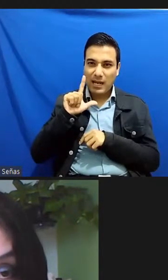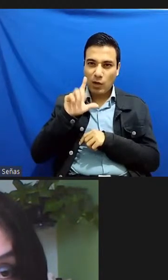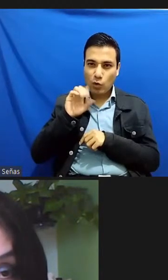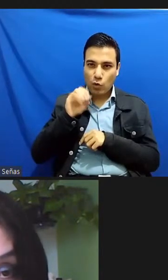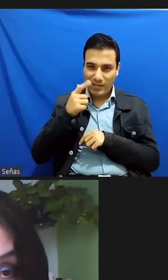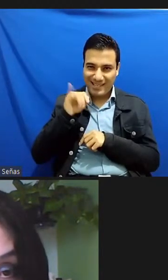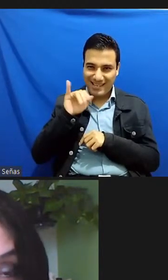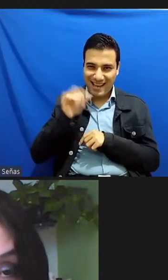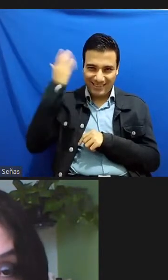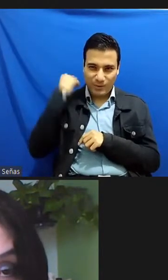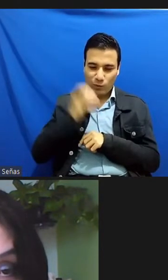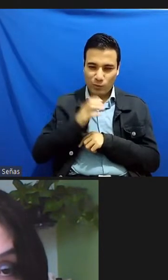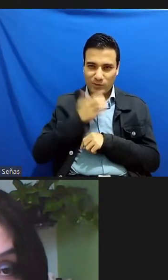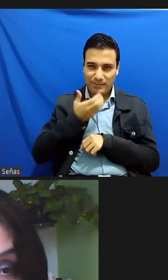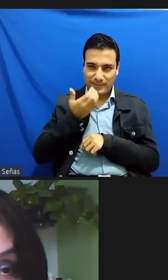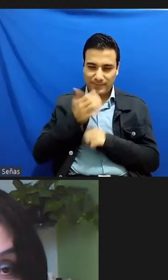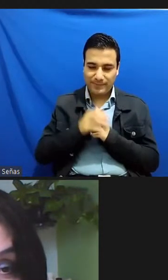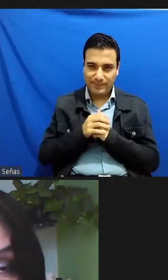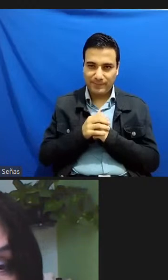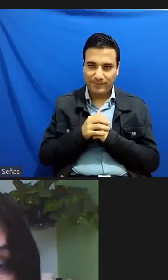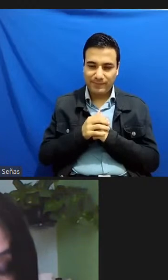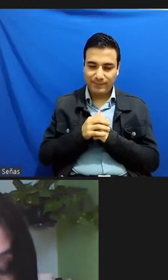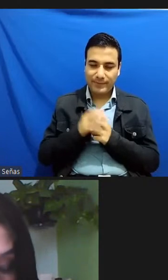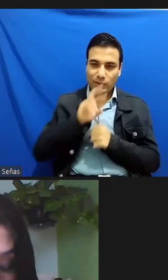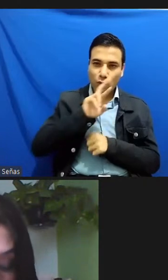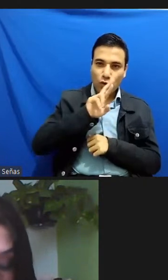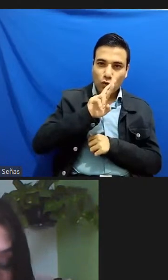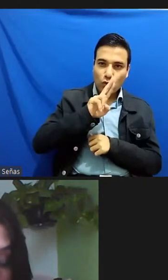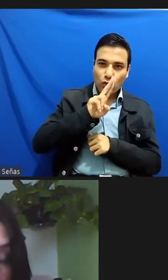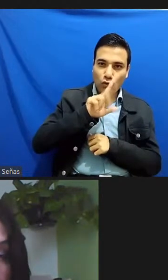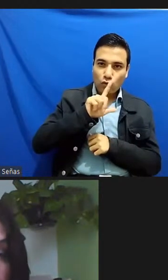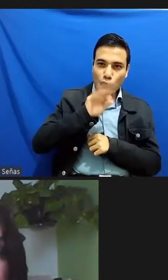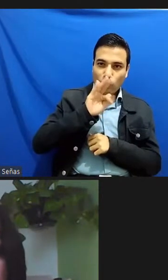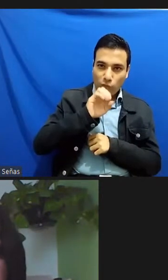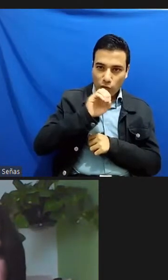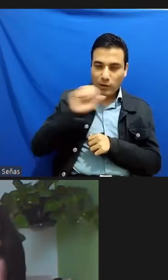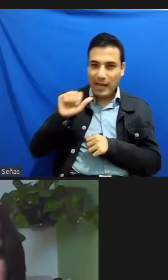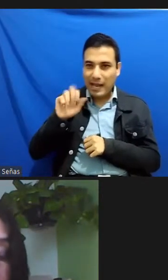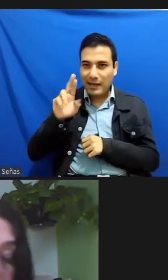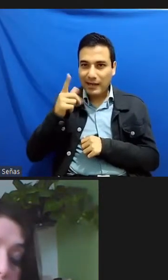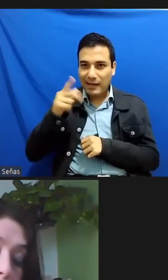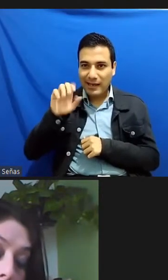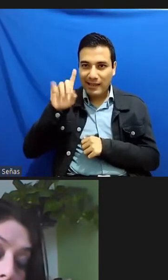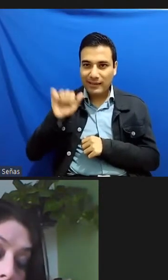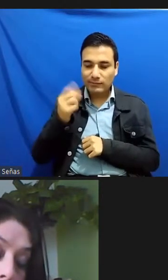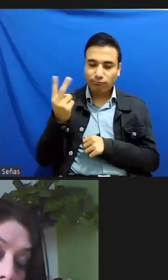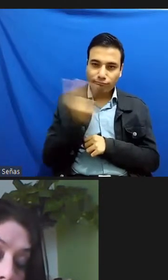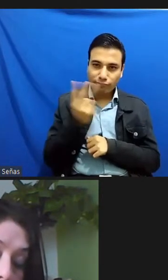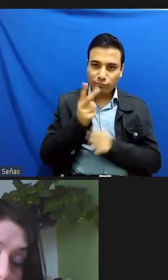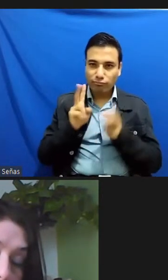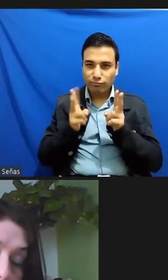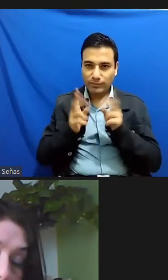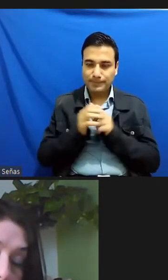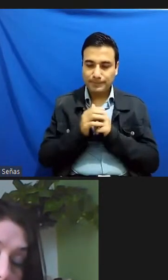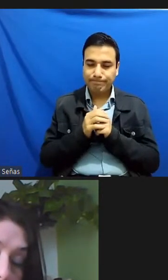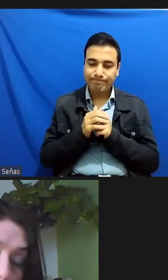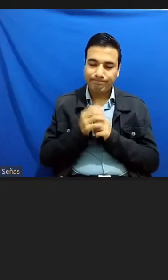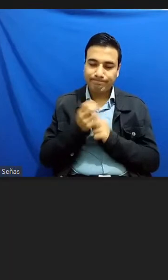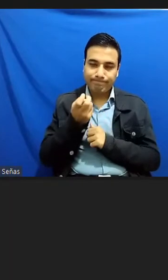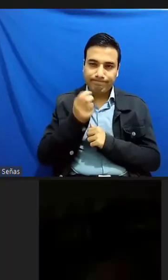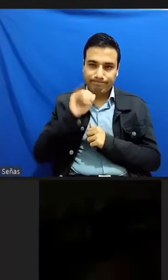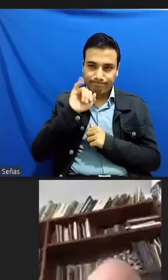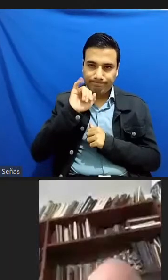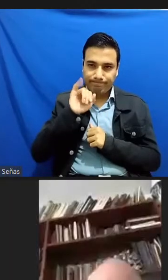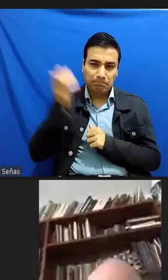entre la conversación entre Rulfo y Arguedas este sí era como la la verdad